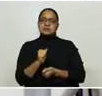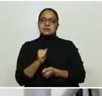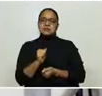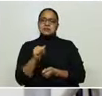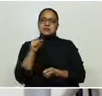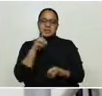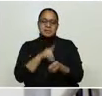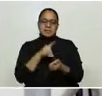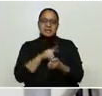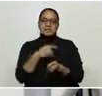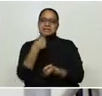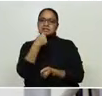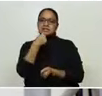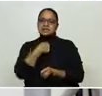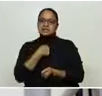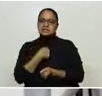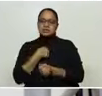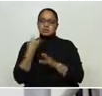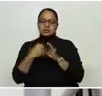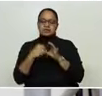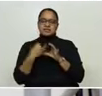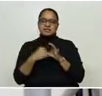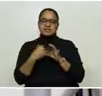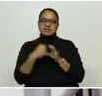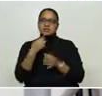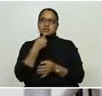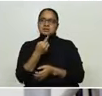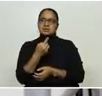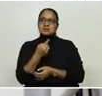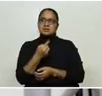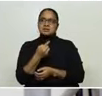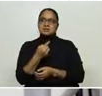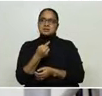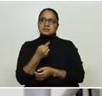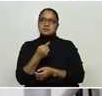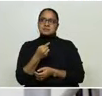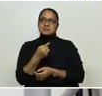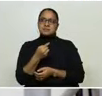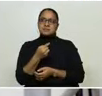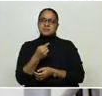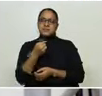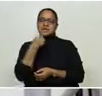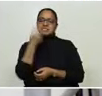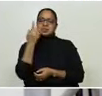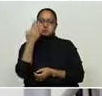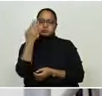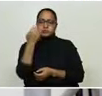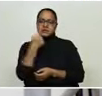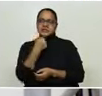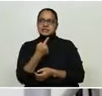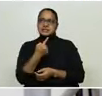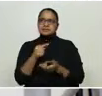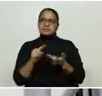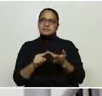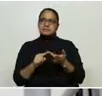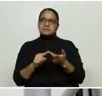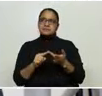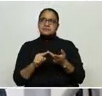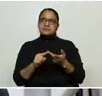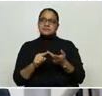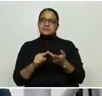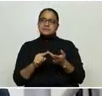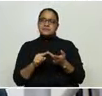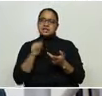médicos sabemos que en una infección bacteriana no se utiliza de entrada esteroides, que son antiinflamatorios. Pero ¿qué es lo que dice